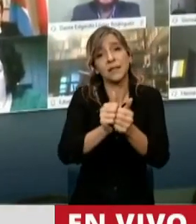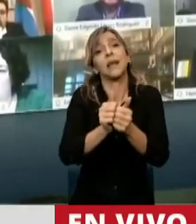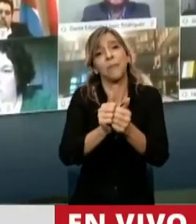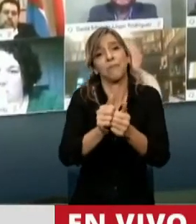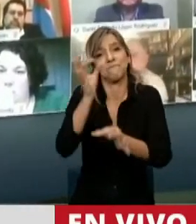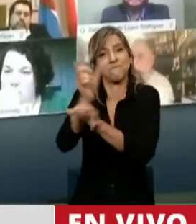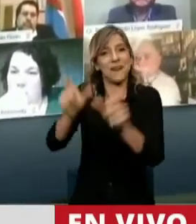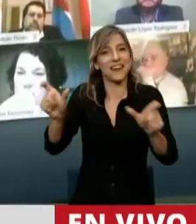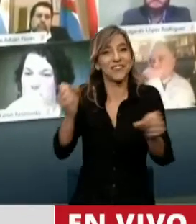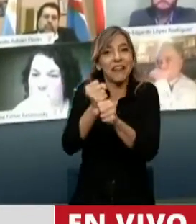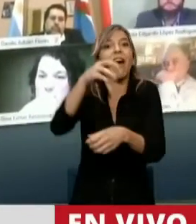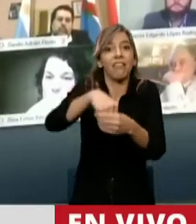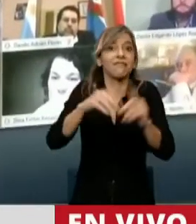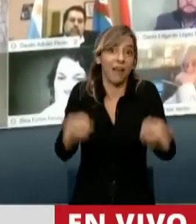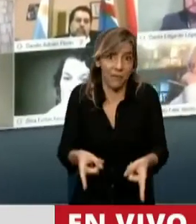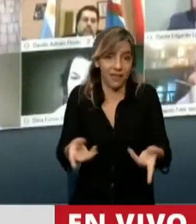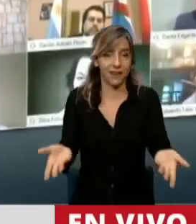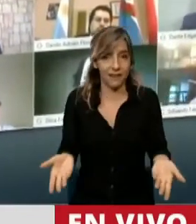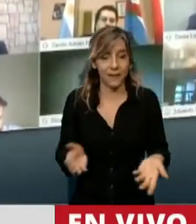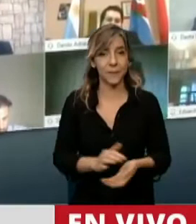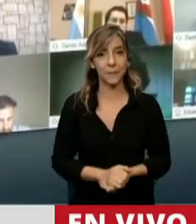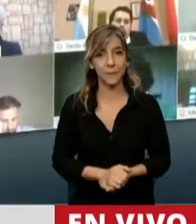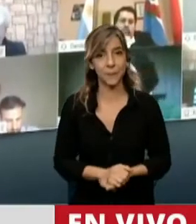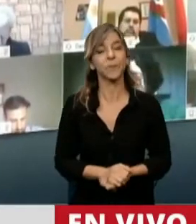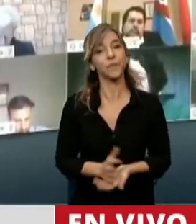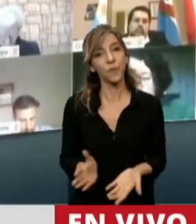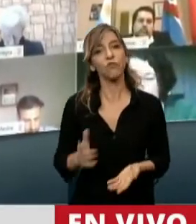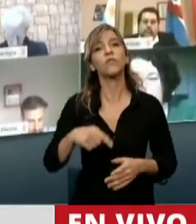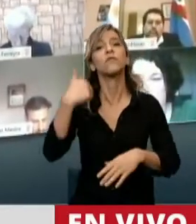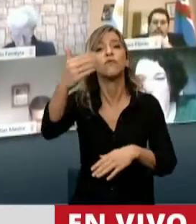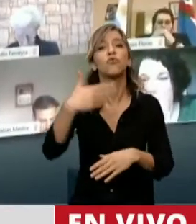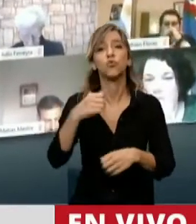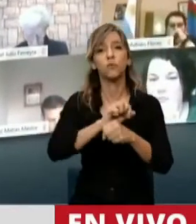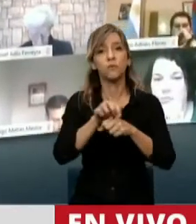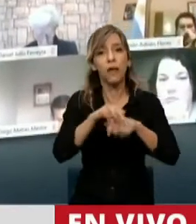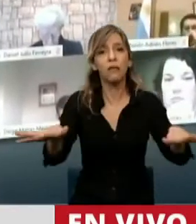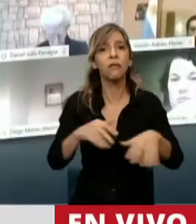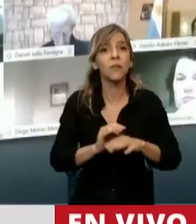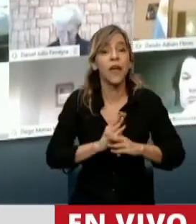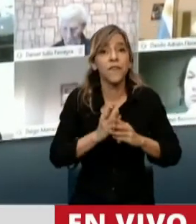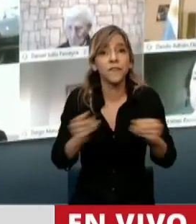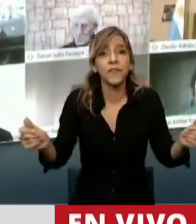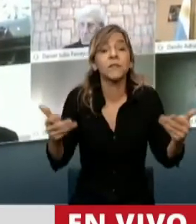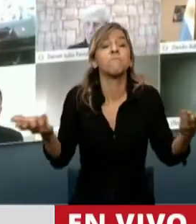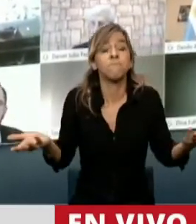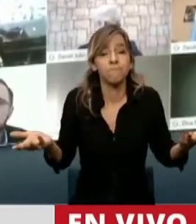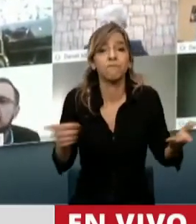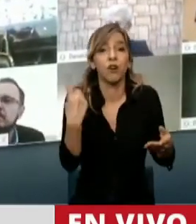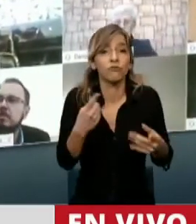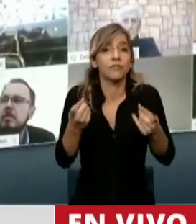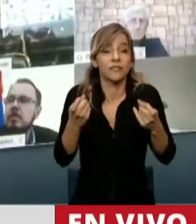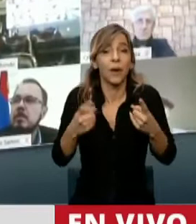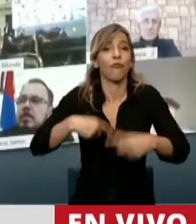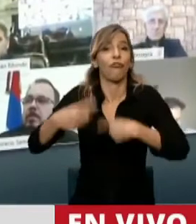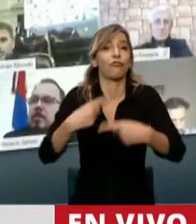Queremos ayudar a estos actores económicos que el día después de la pandemia necesitan que el Estado no los ahorque con los impuestos. Que el día